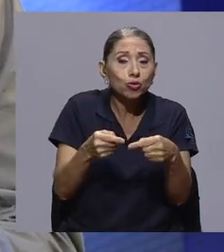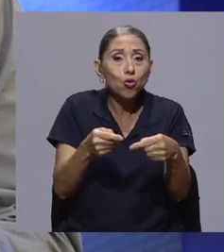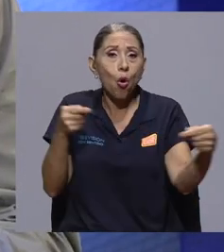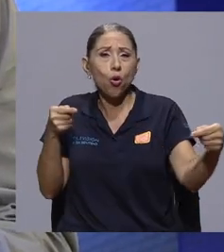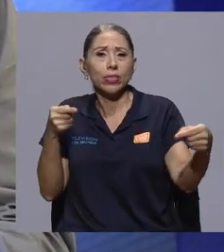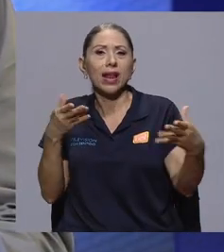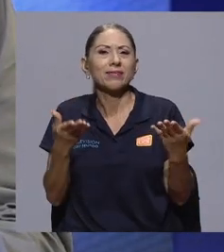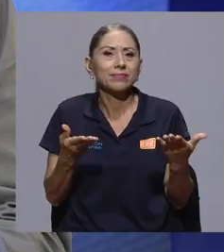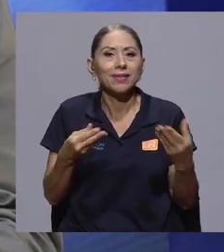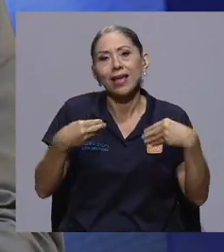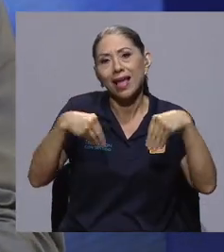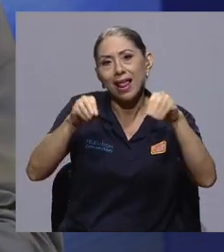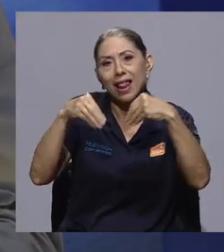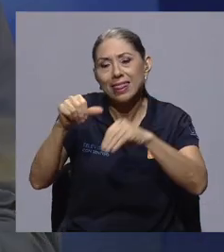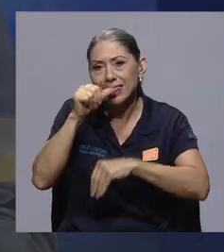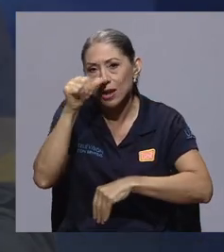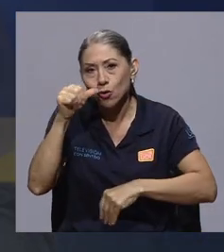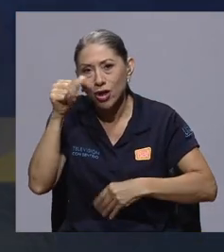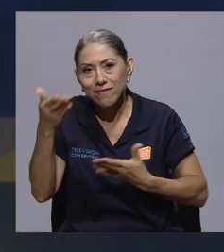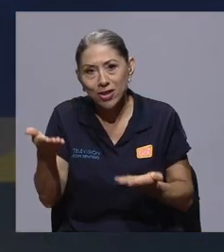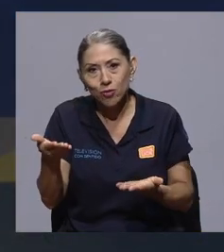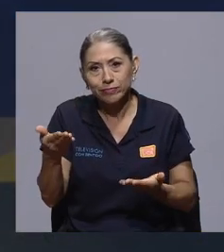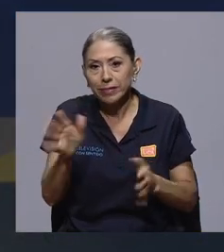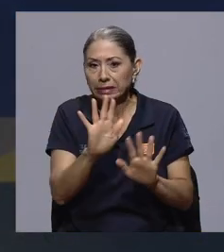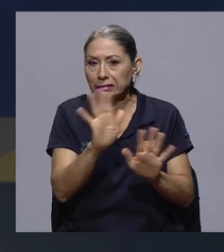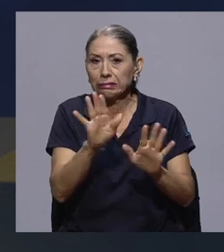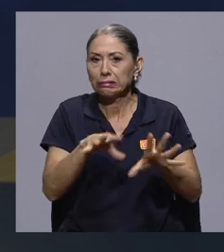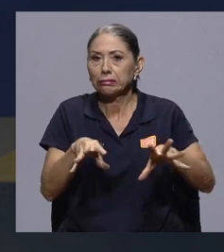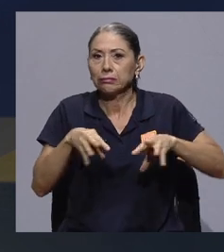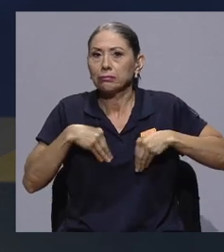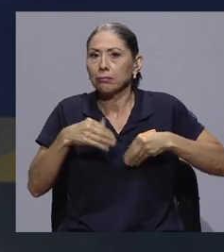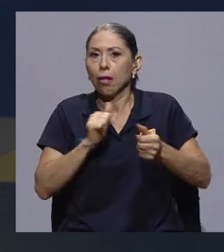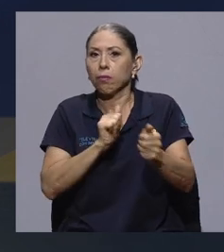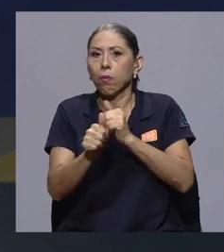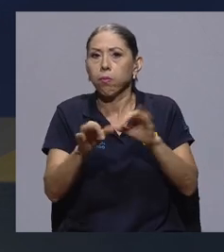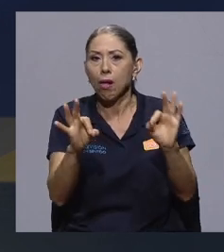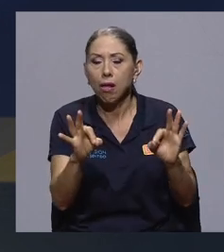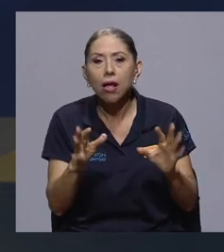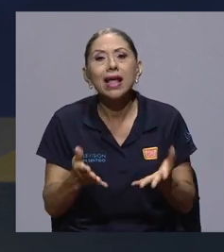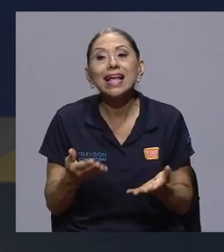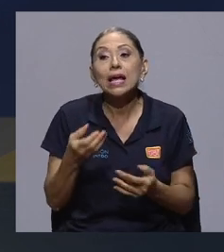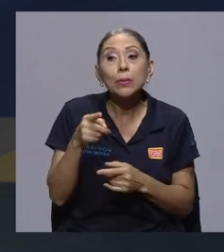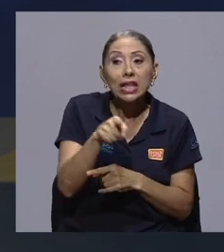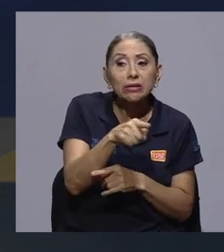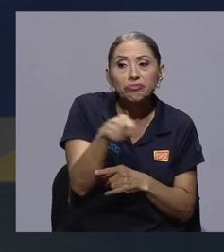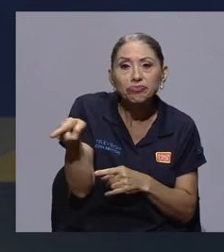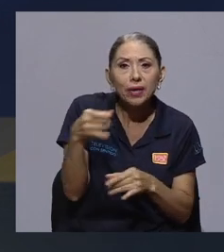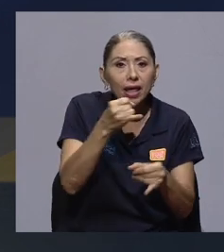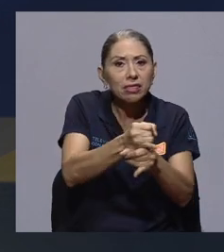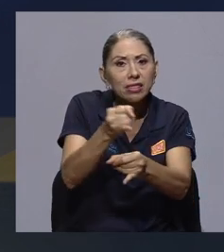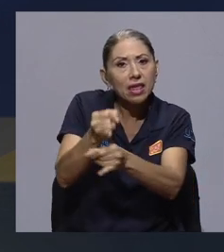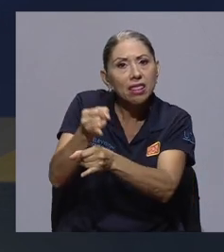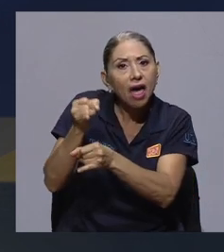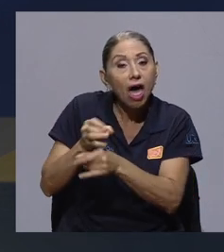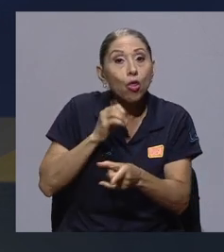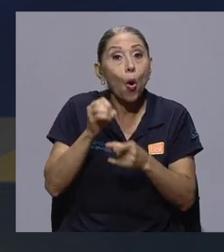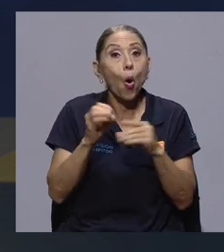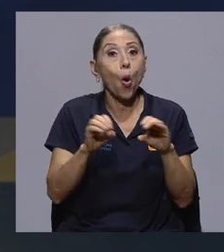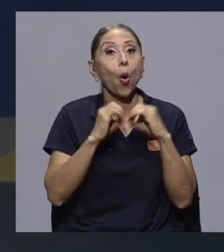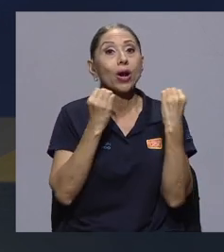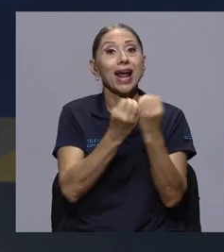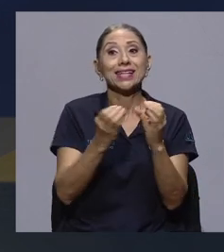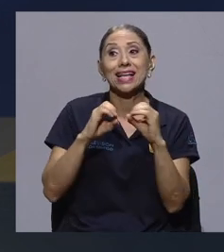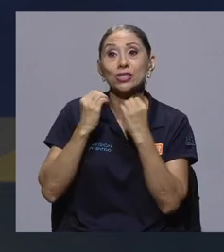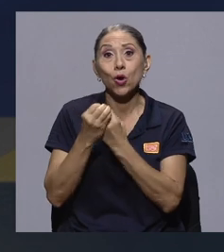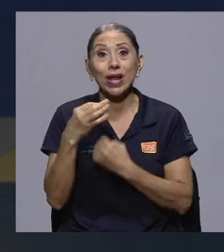además de los que ya hablé, es el narcotráfico. Si hay alguna entidad o organización o como quieras llamársela que se